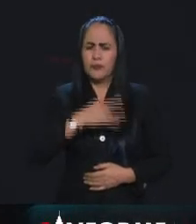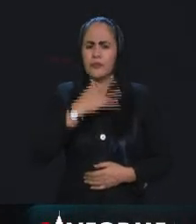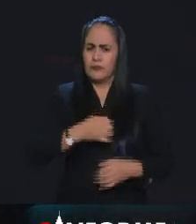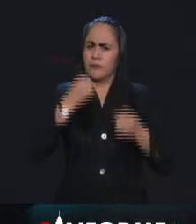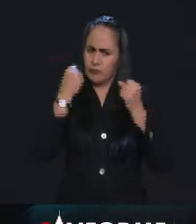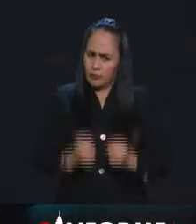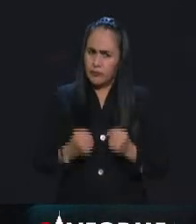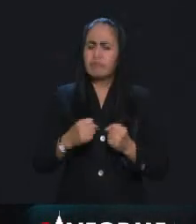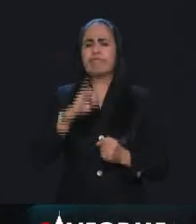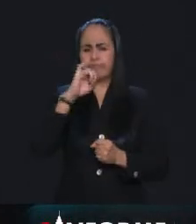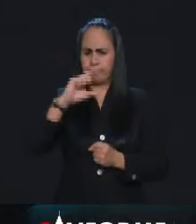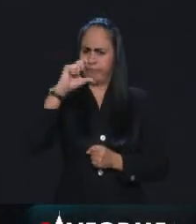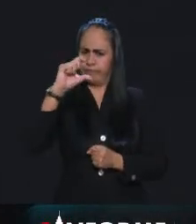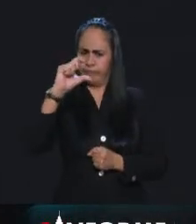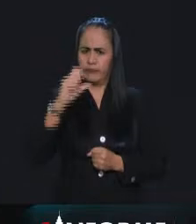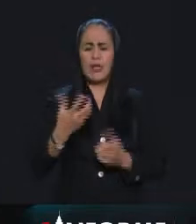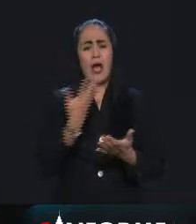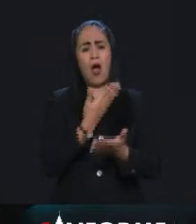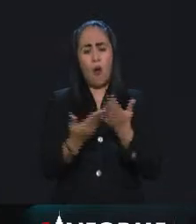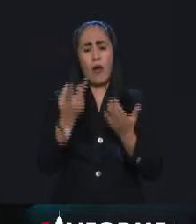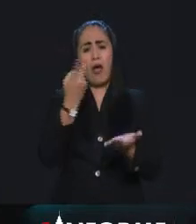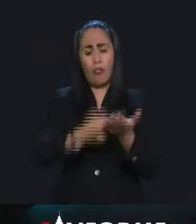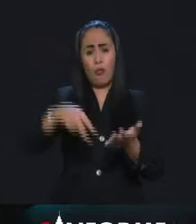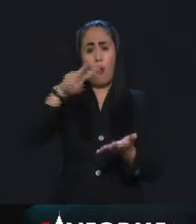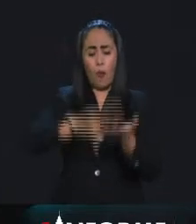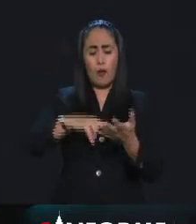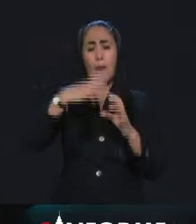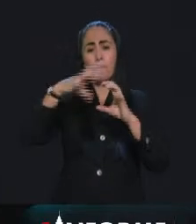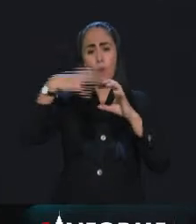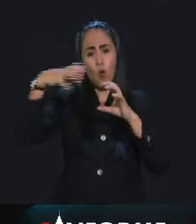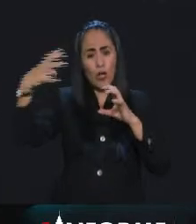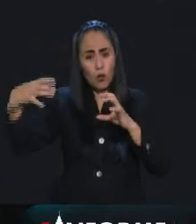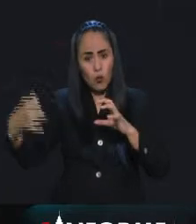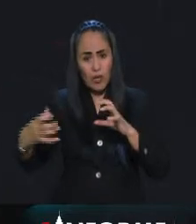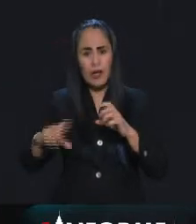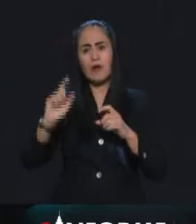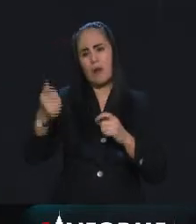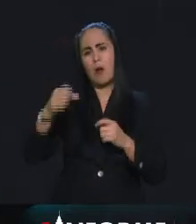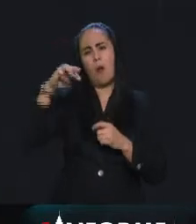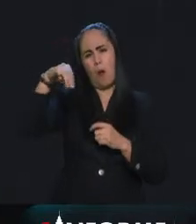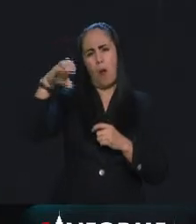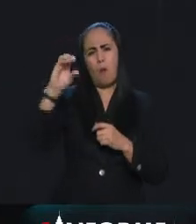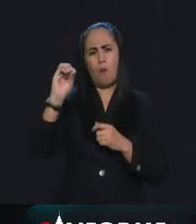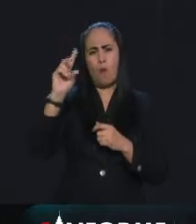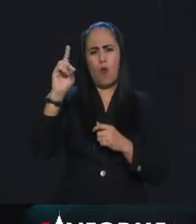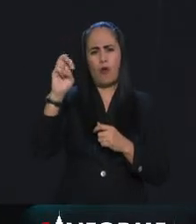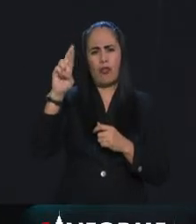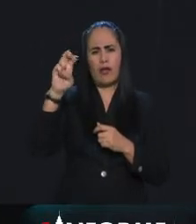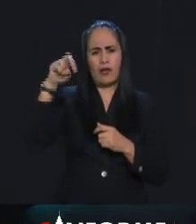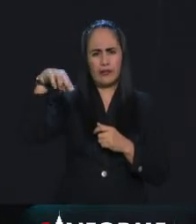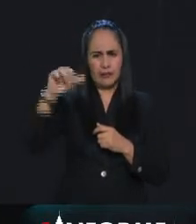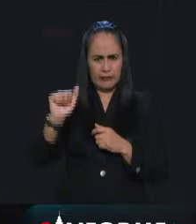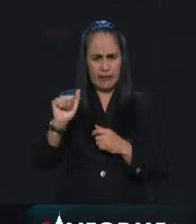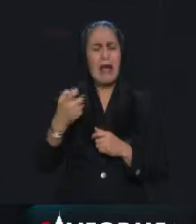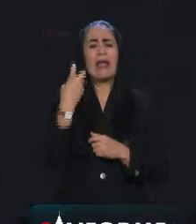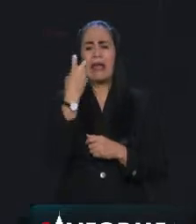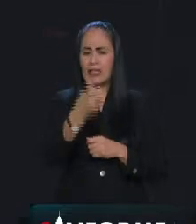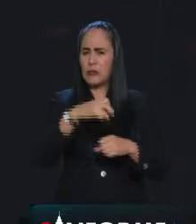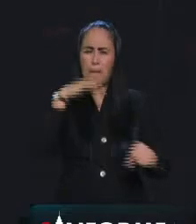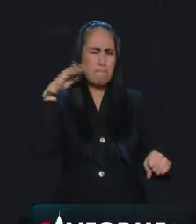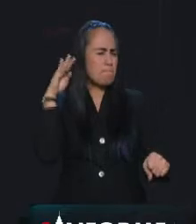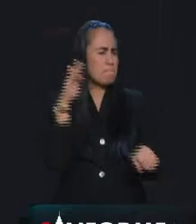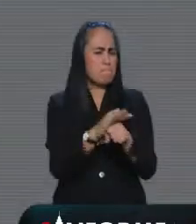buena vacuna. Y si ahora la combinamos con una vacuna molecular, como es la vacuna de Moderna, pues yo creo que van a tener una protección